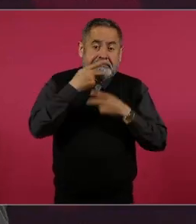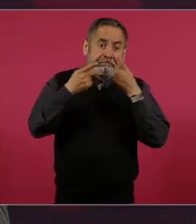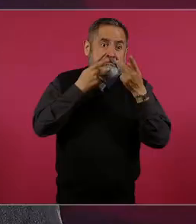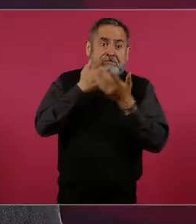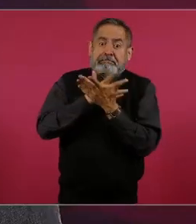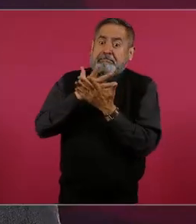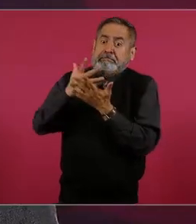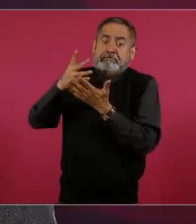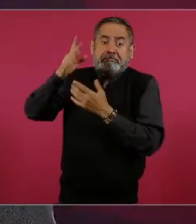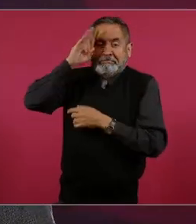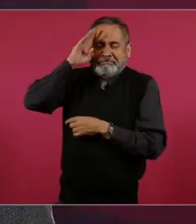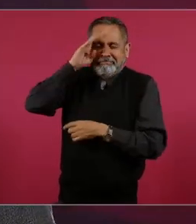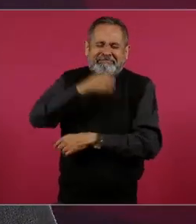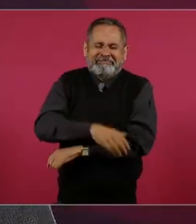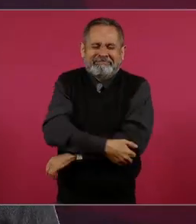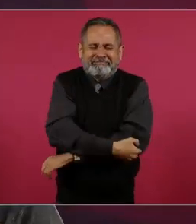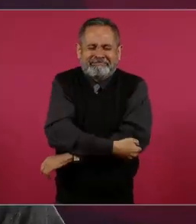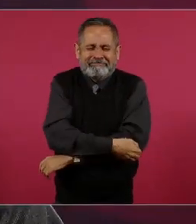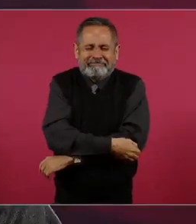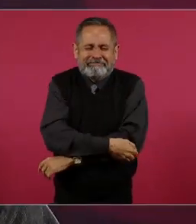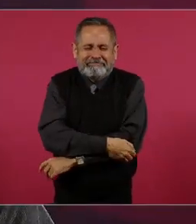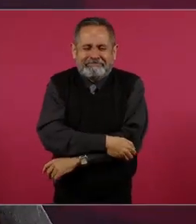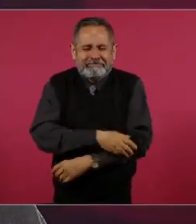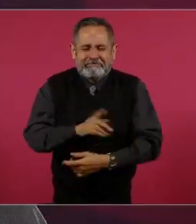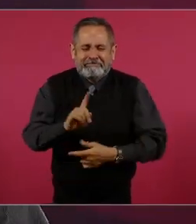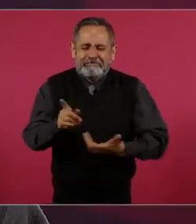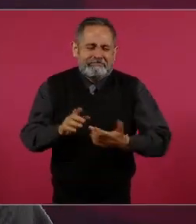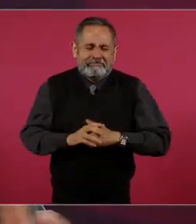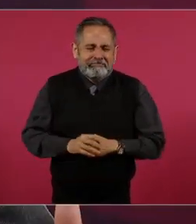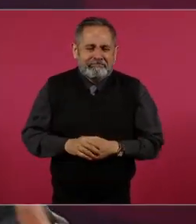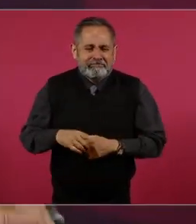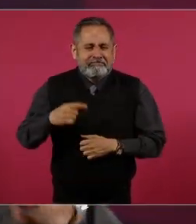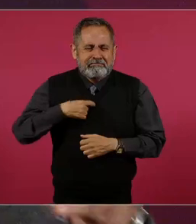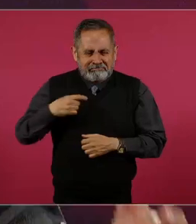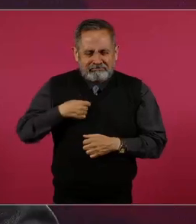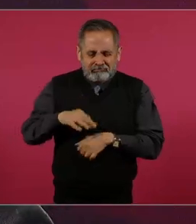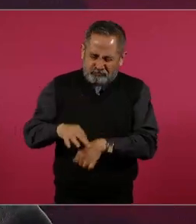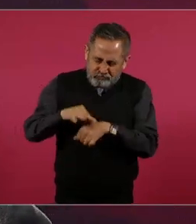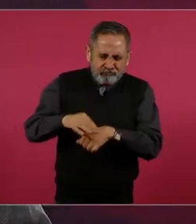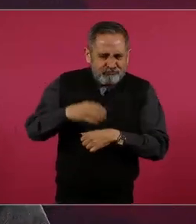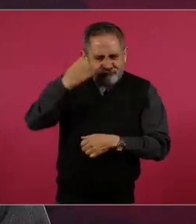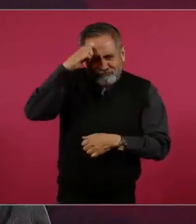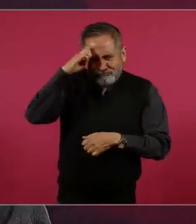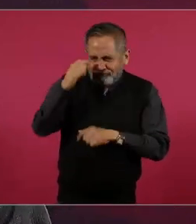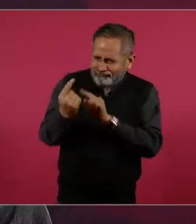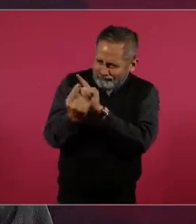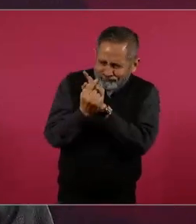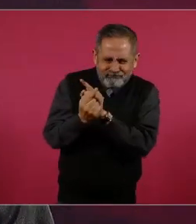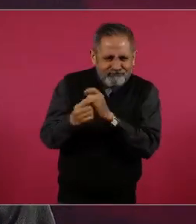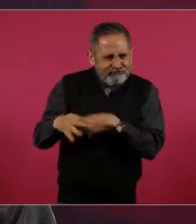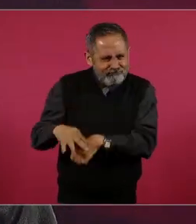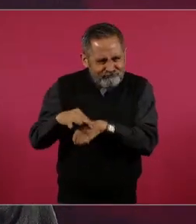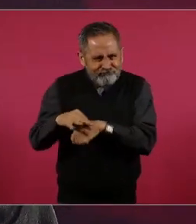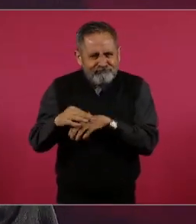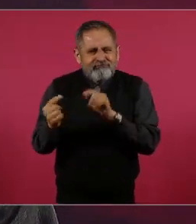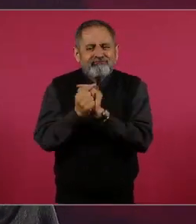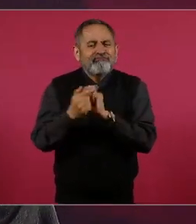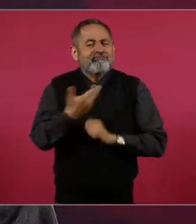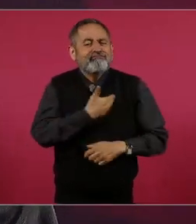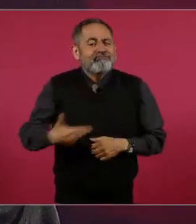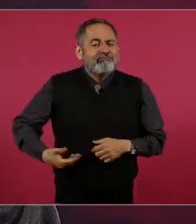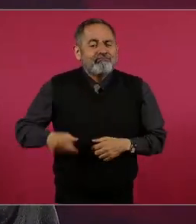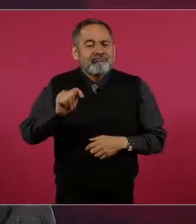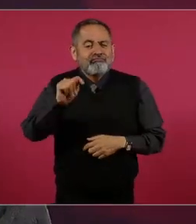pero yo tengo la experiencia con el presidente